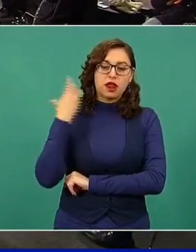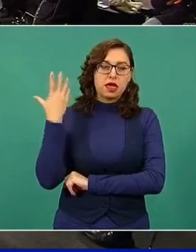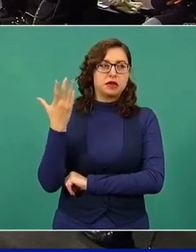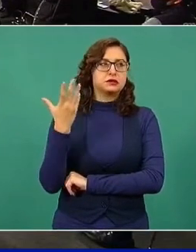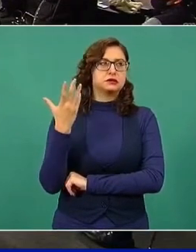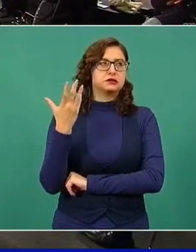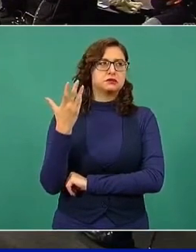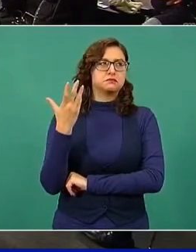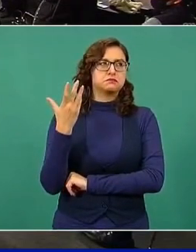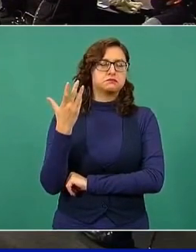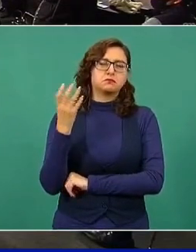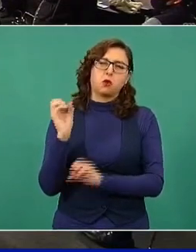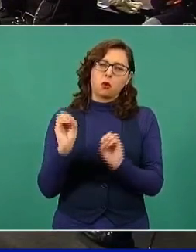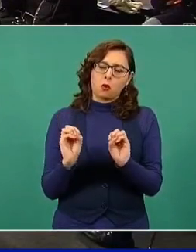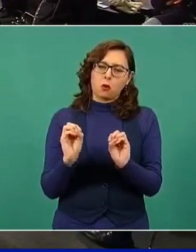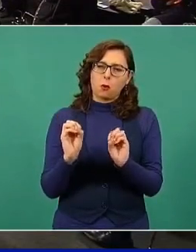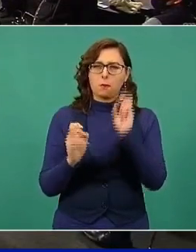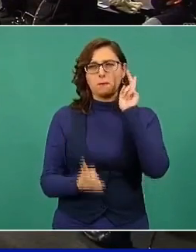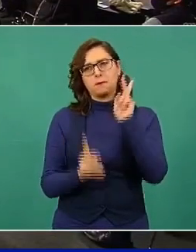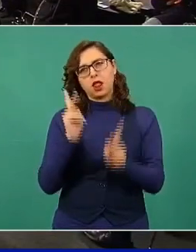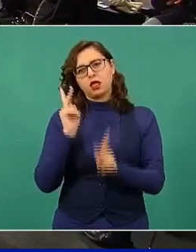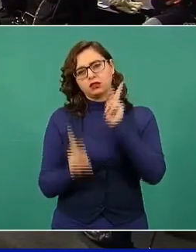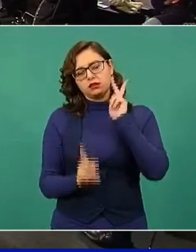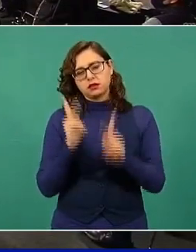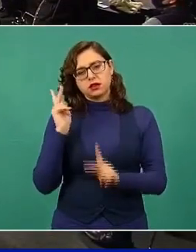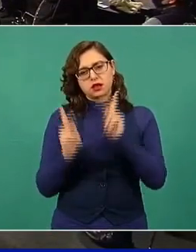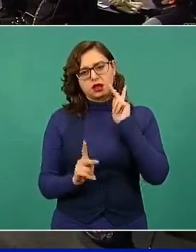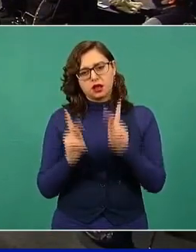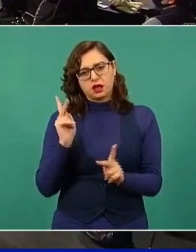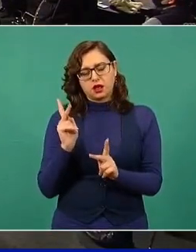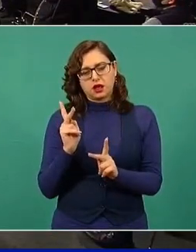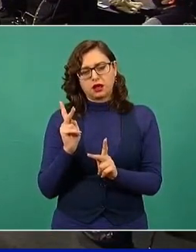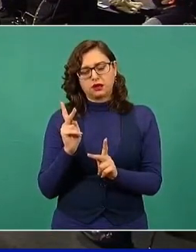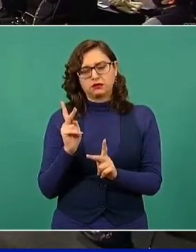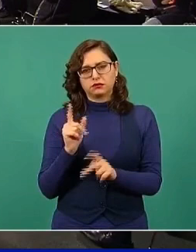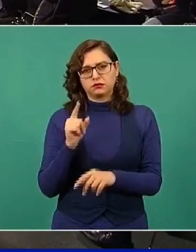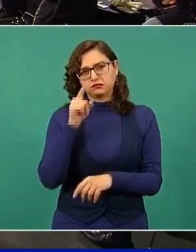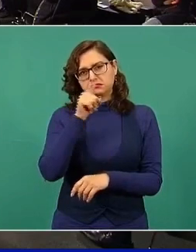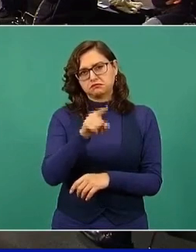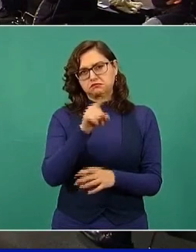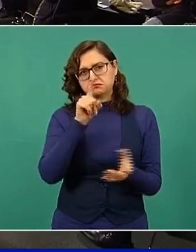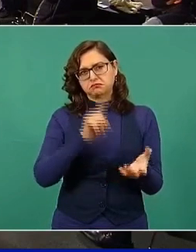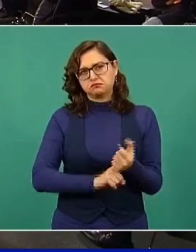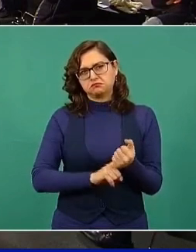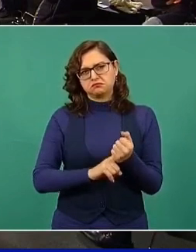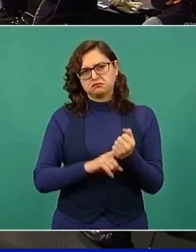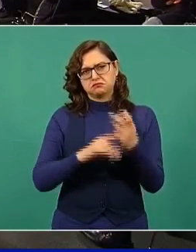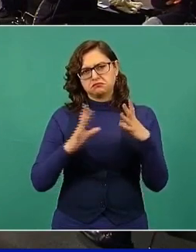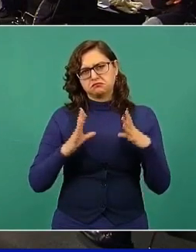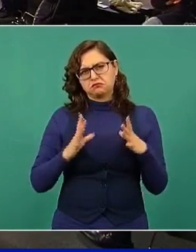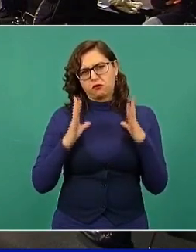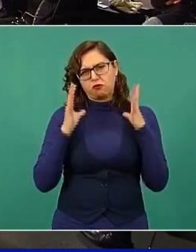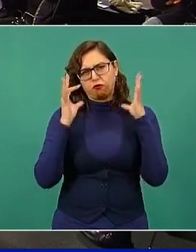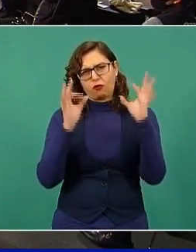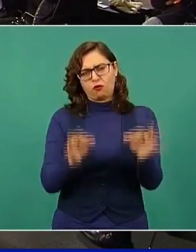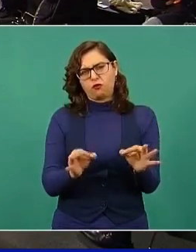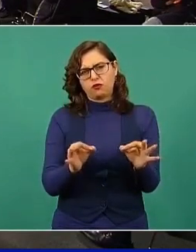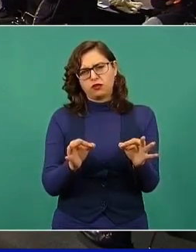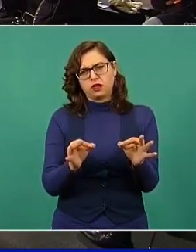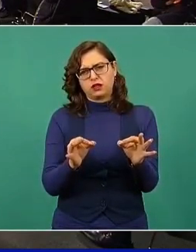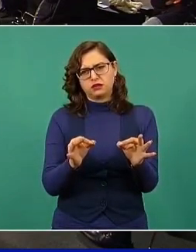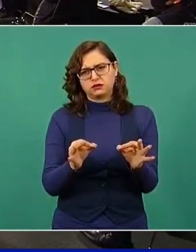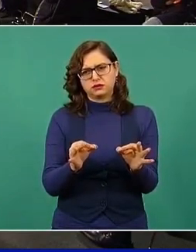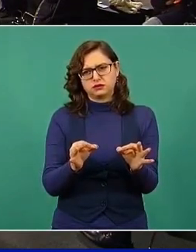una fundación que se llama Center Strategic y